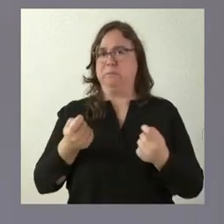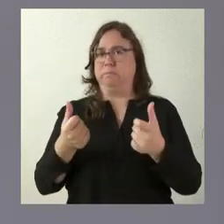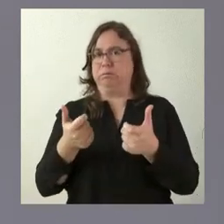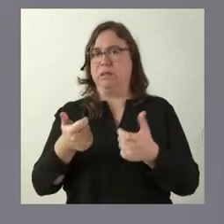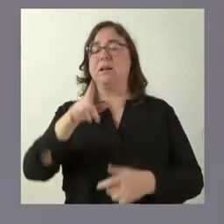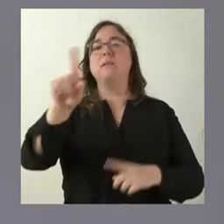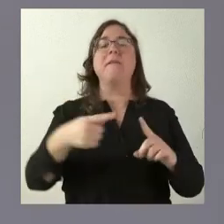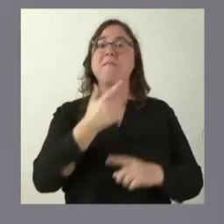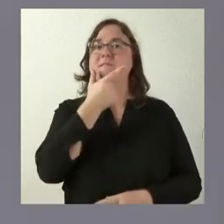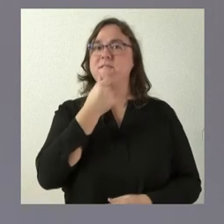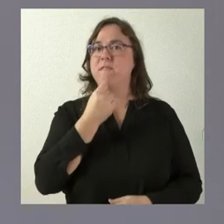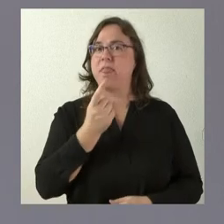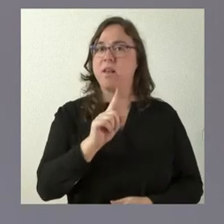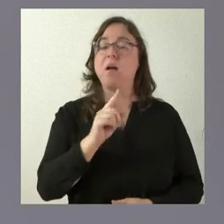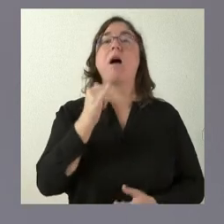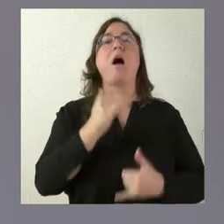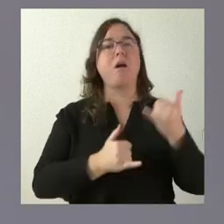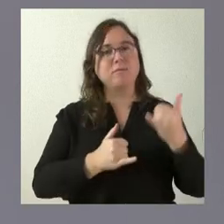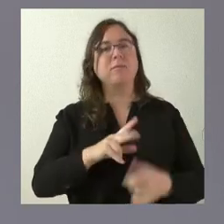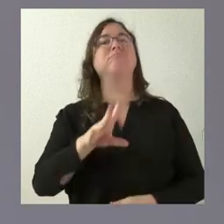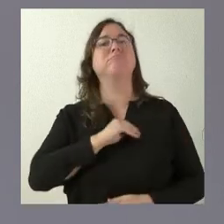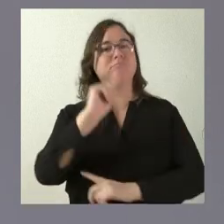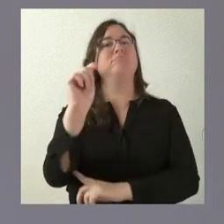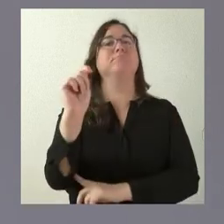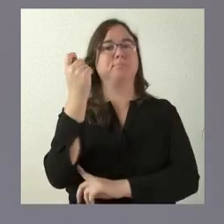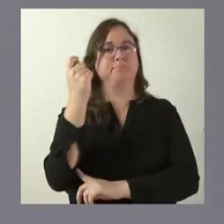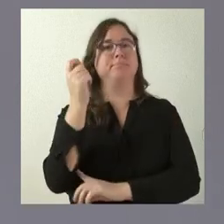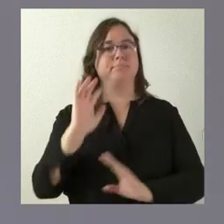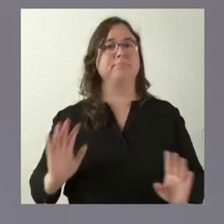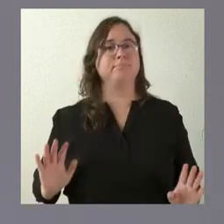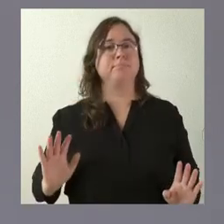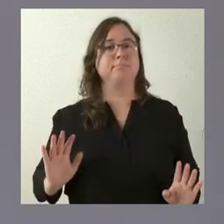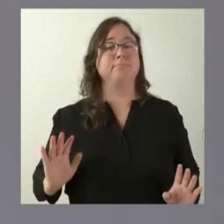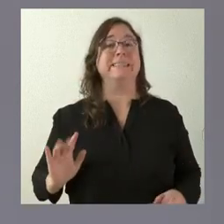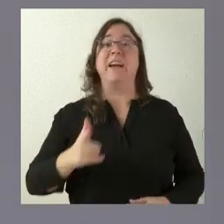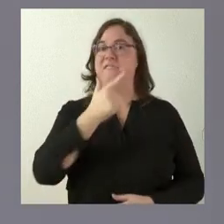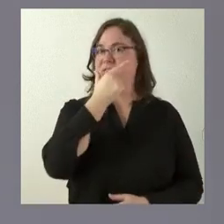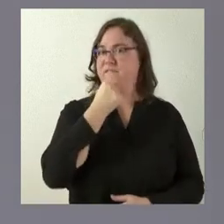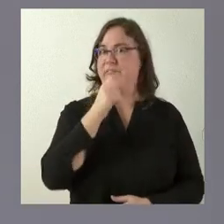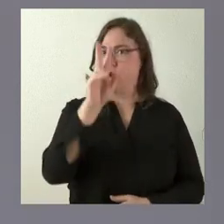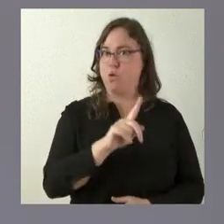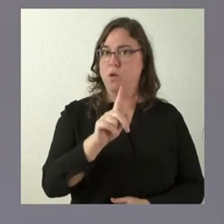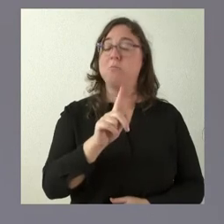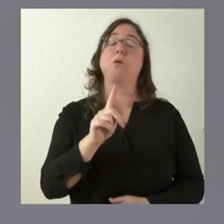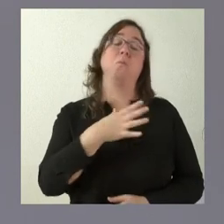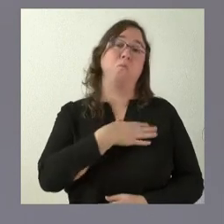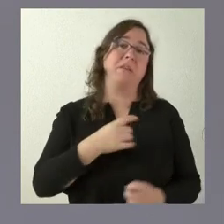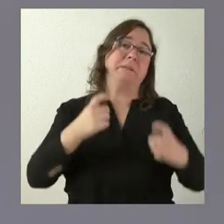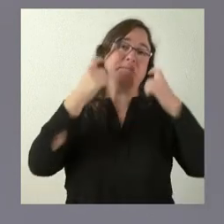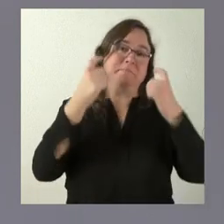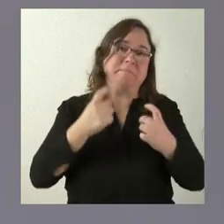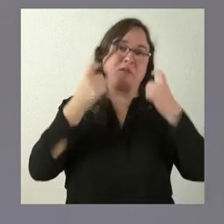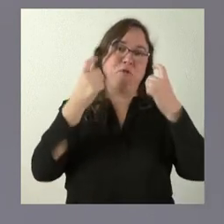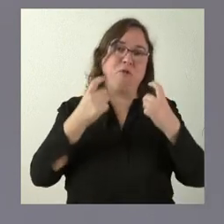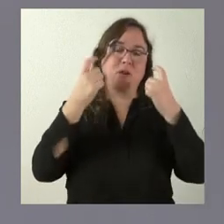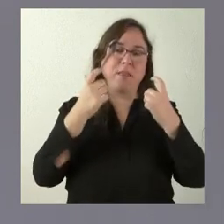no parecía fácil, pero mereció la pena y se consiguió. Esto no es fácil, pero va a merecer la pena el esfuerzo